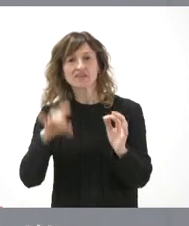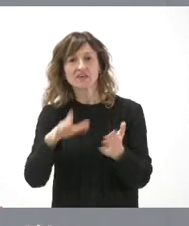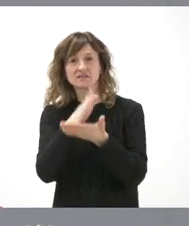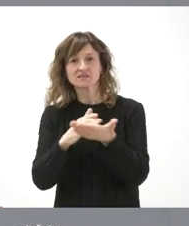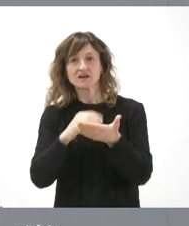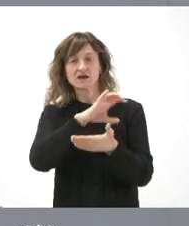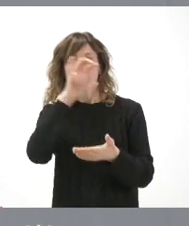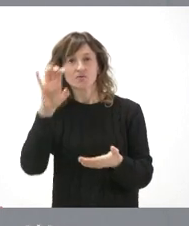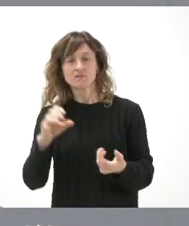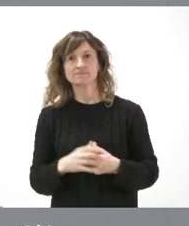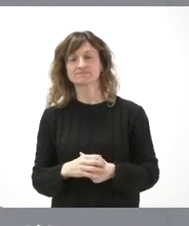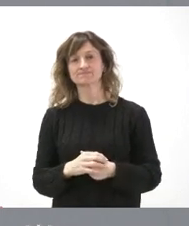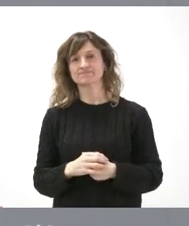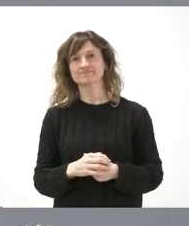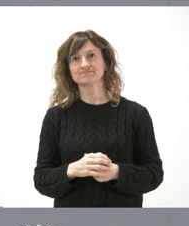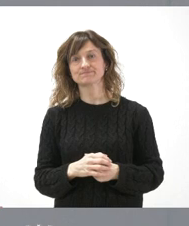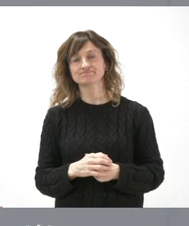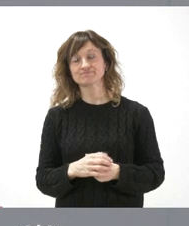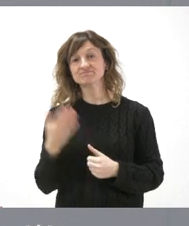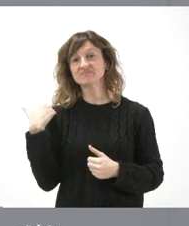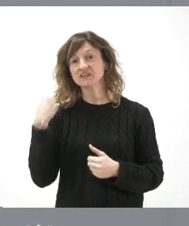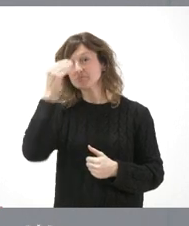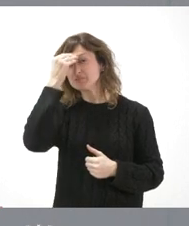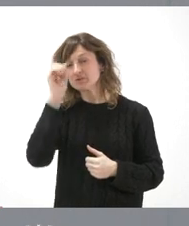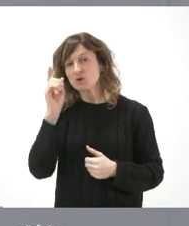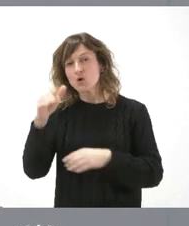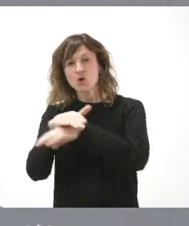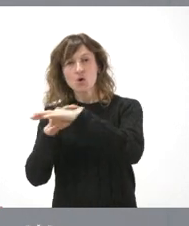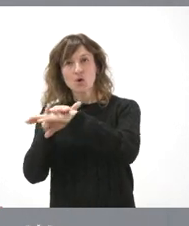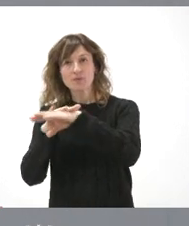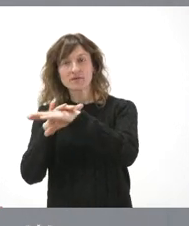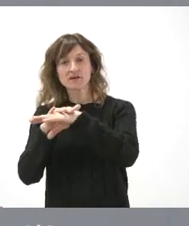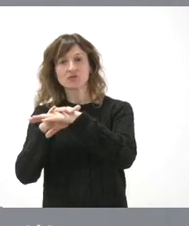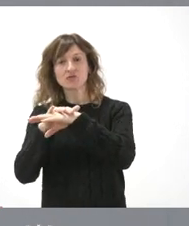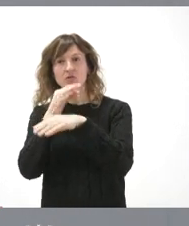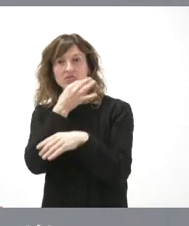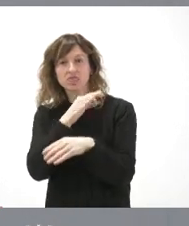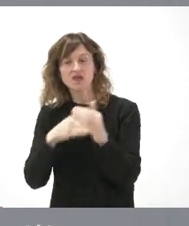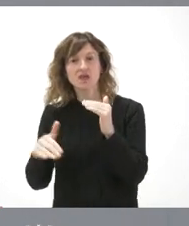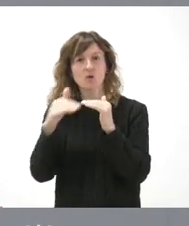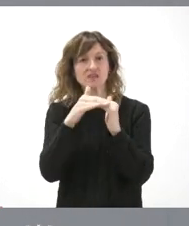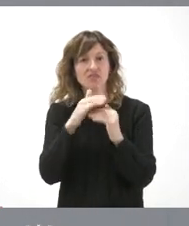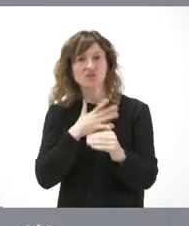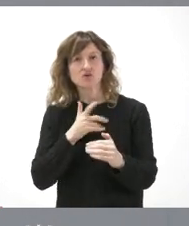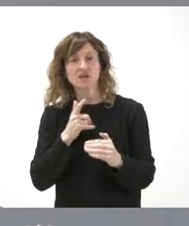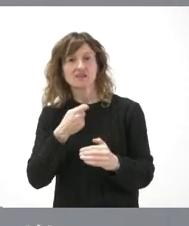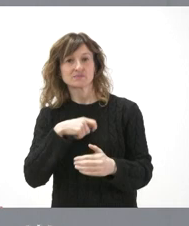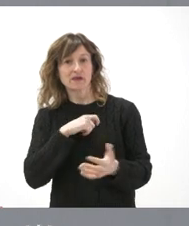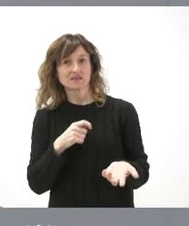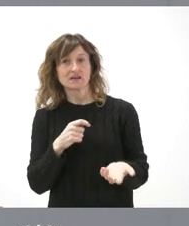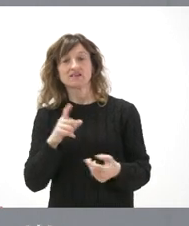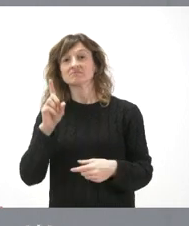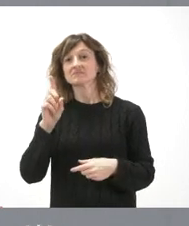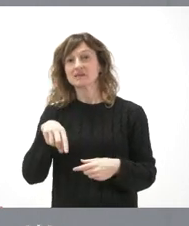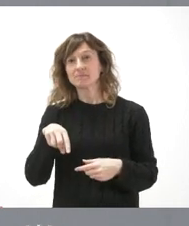los españoles y nunca se pensó que iba a ser el Gobierno el que iba a renunciar a la igualdad entre los españoles y el